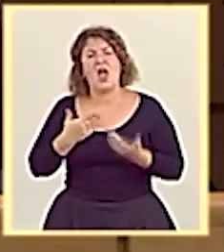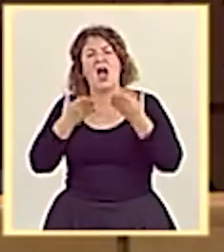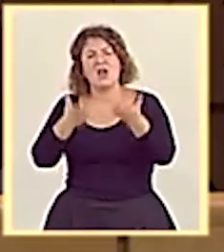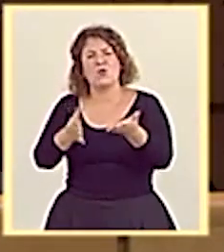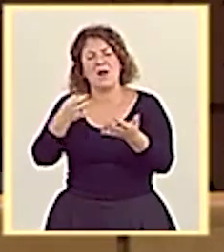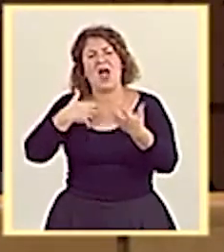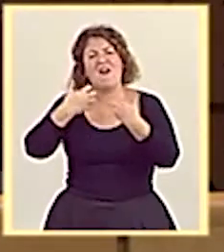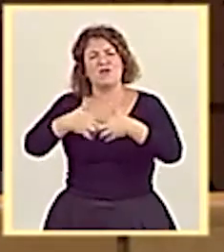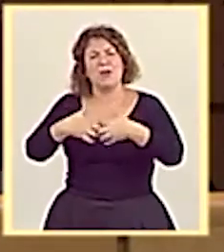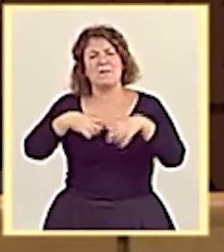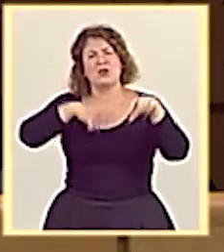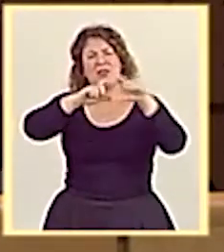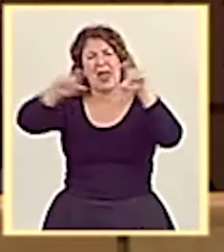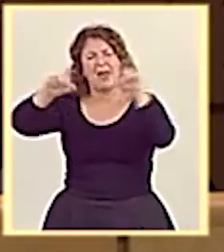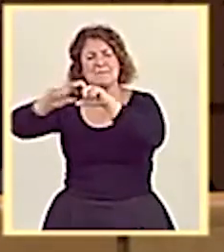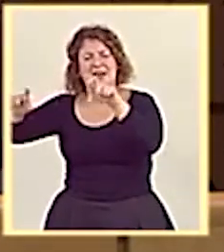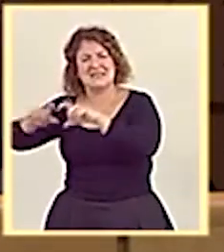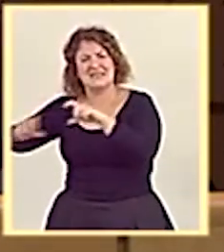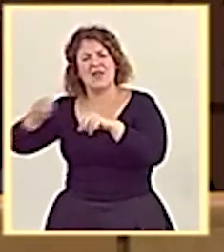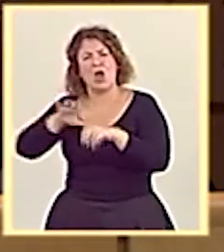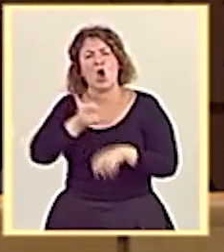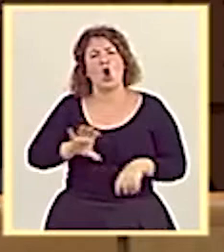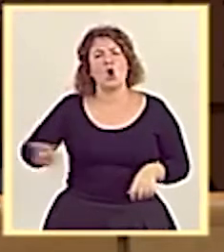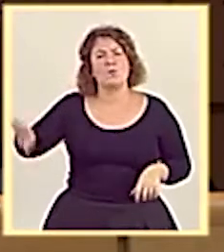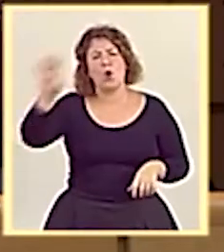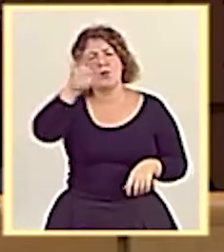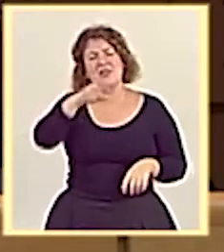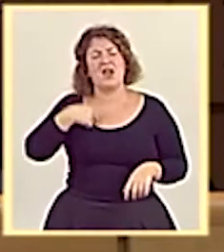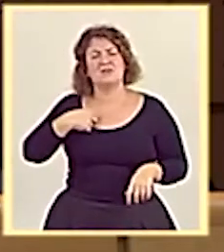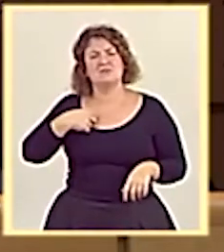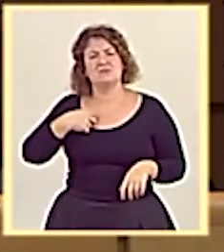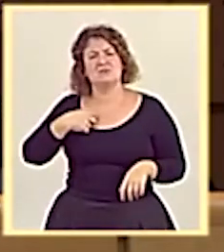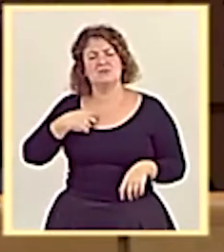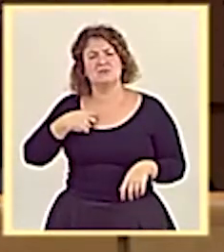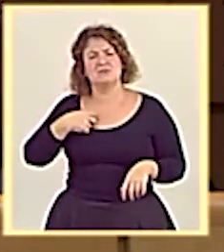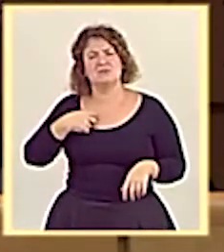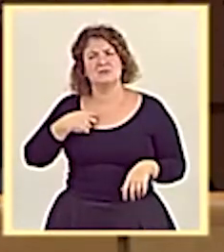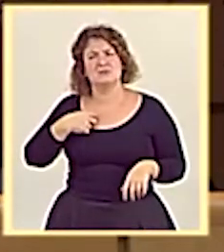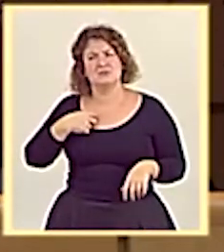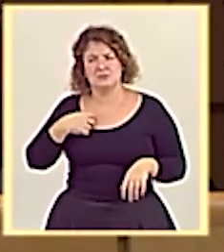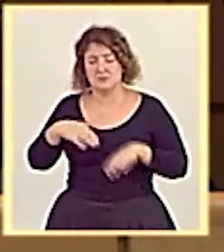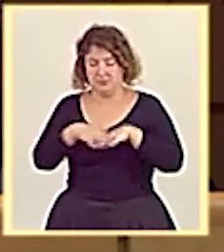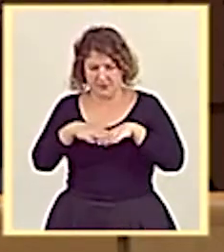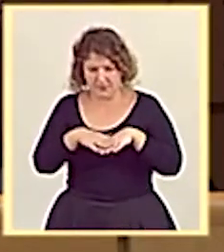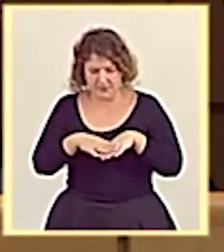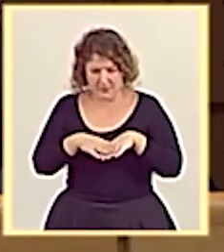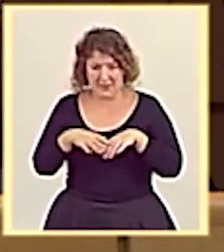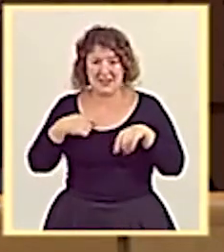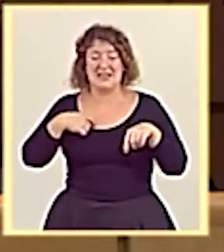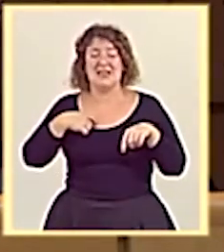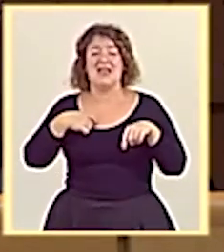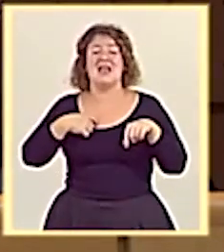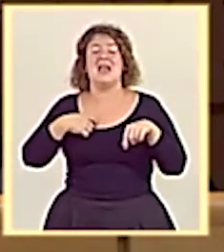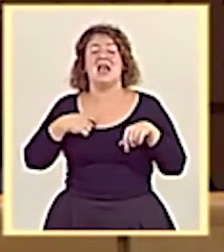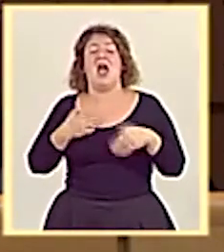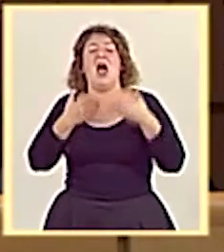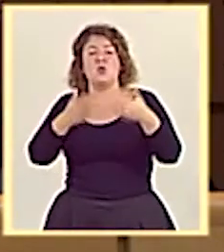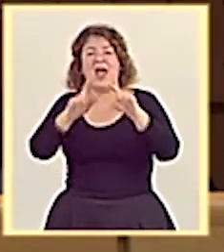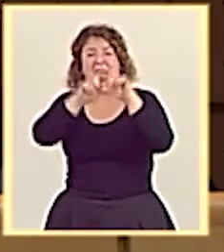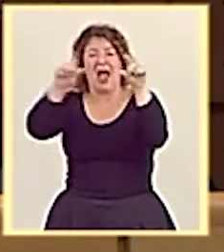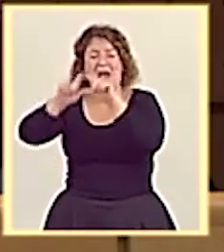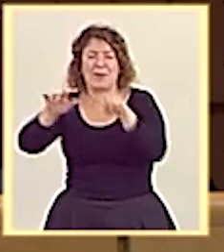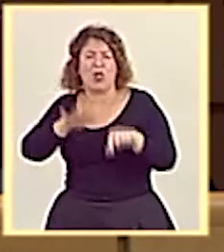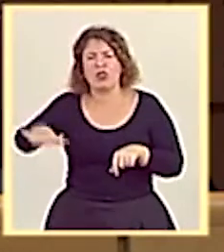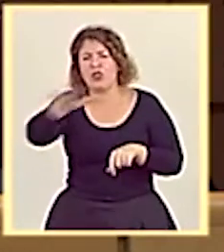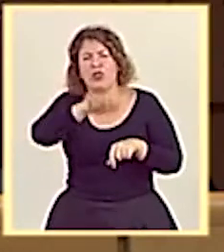funcionamiento a las empresas en las provincias españolas reconocidas como